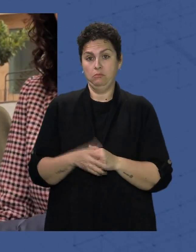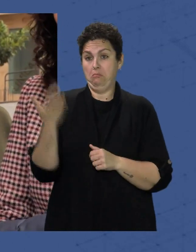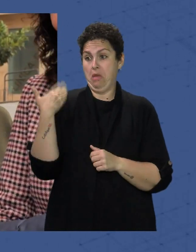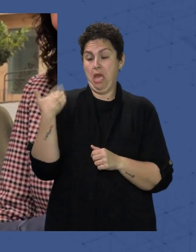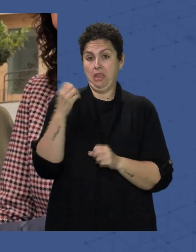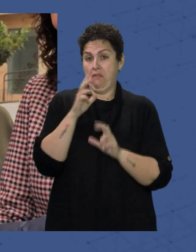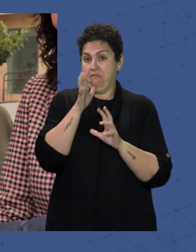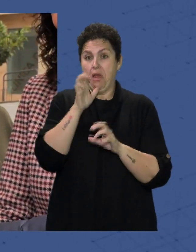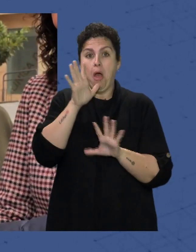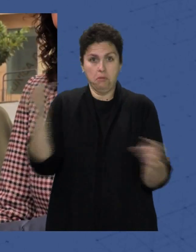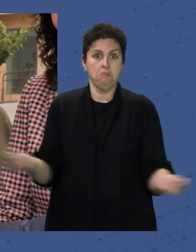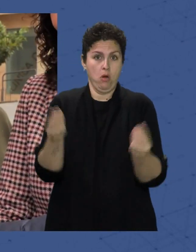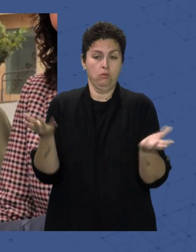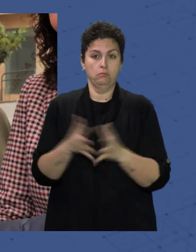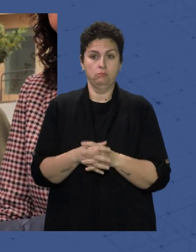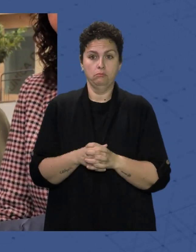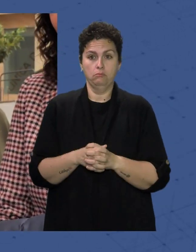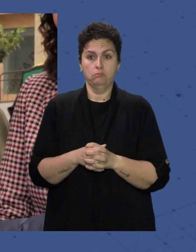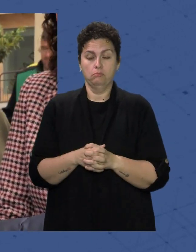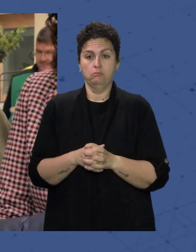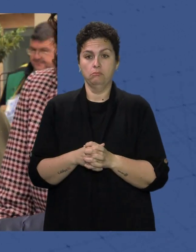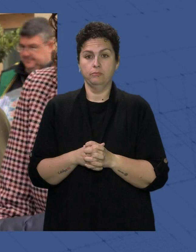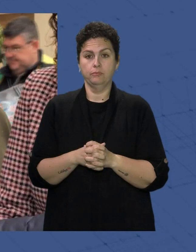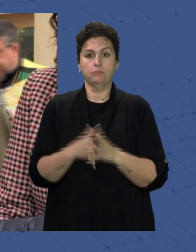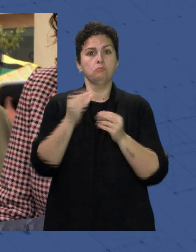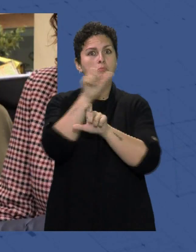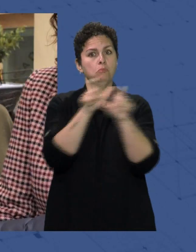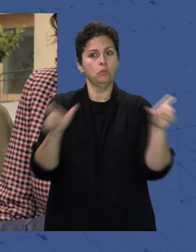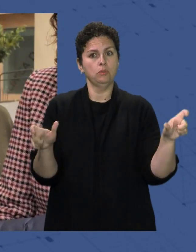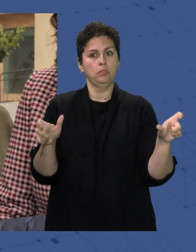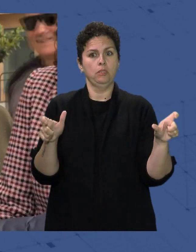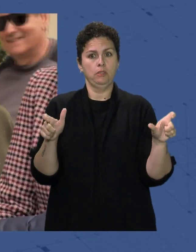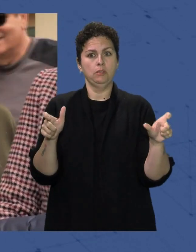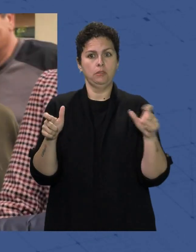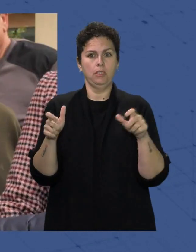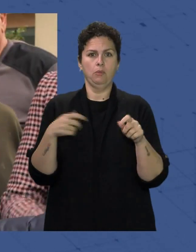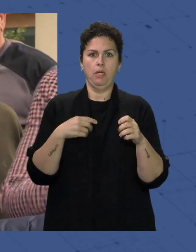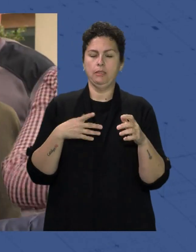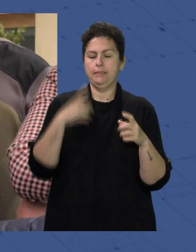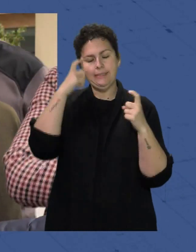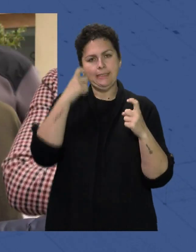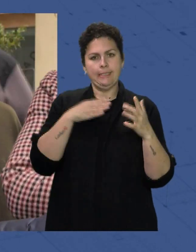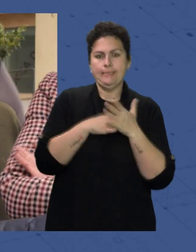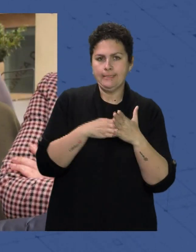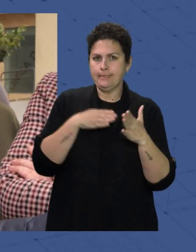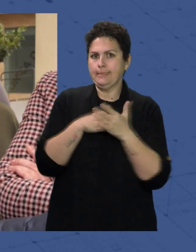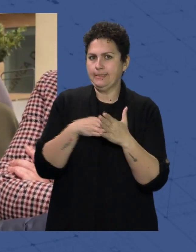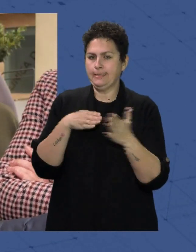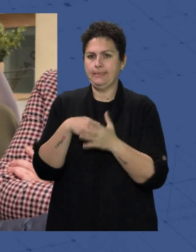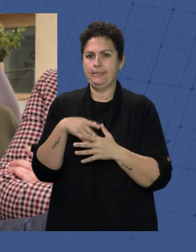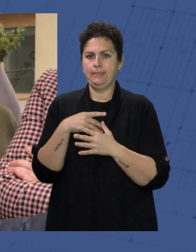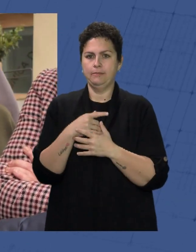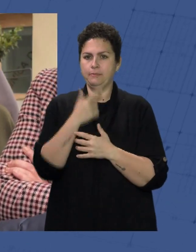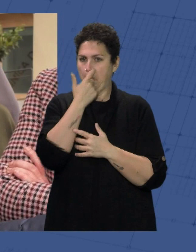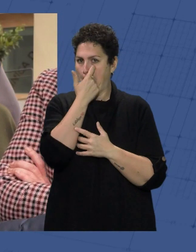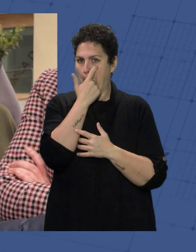¿Qué quieres que te diga? Mucha gente poniendo zancadillas, pasando y diciéndole